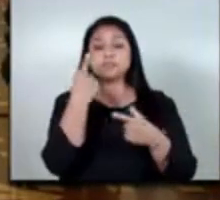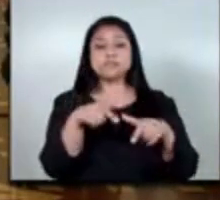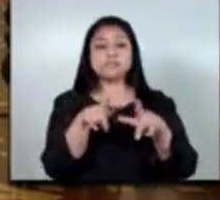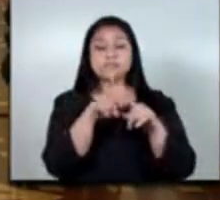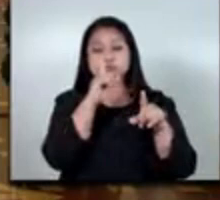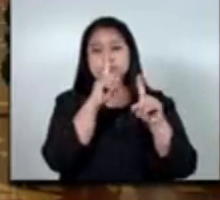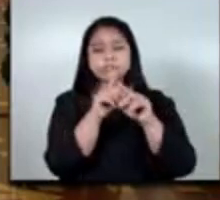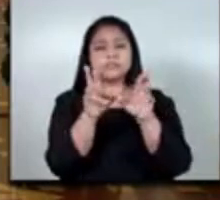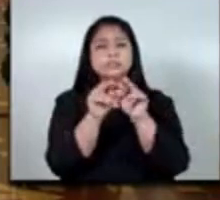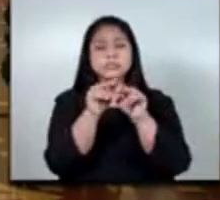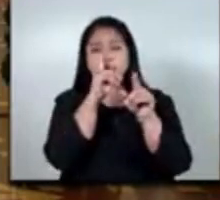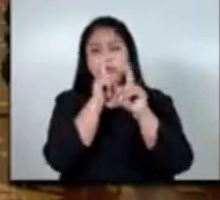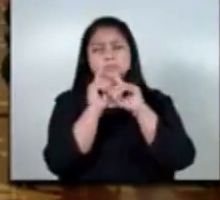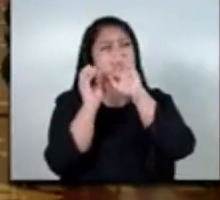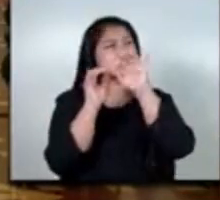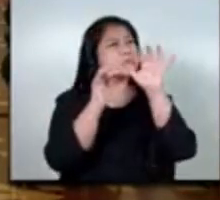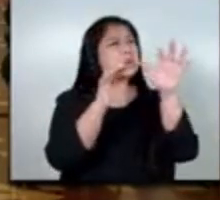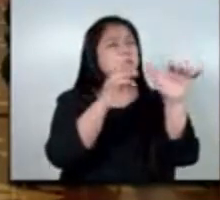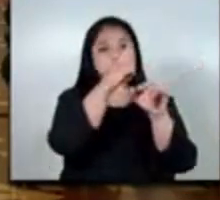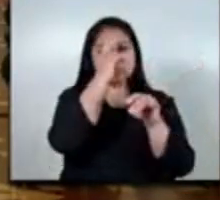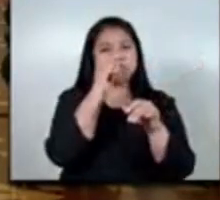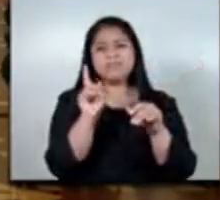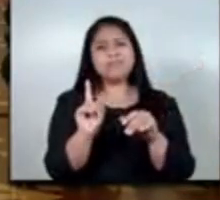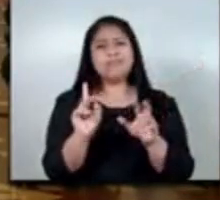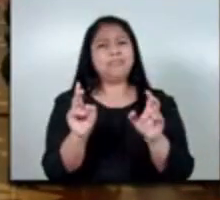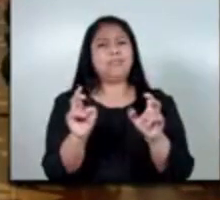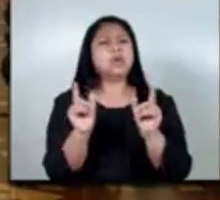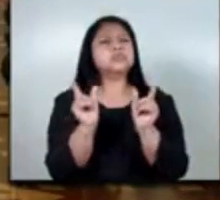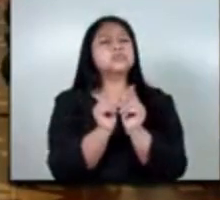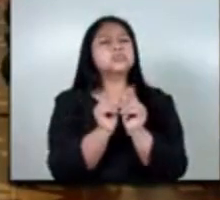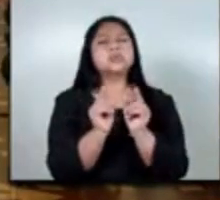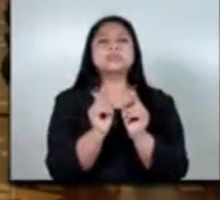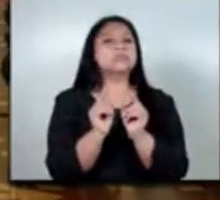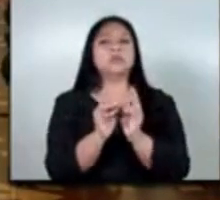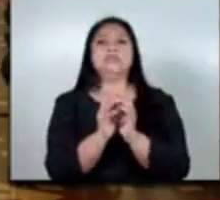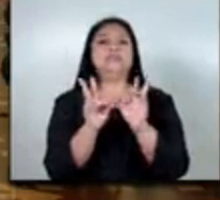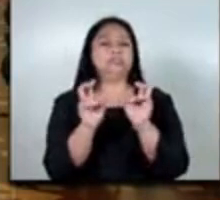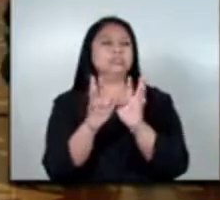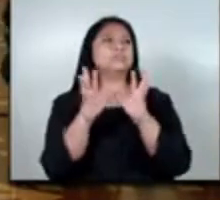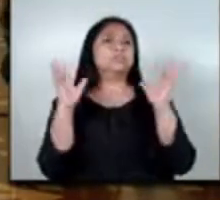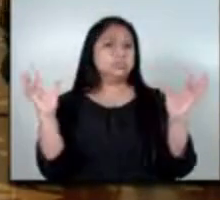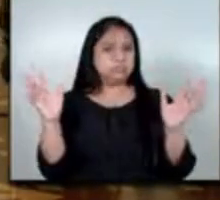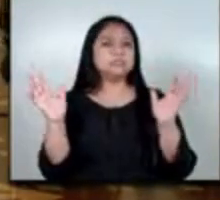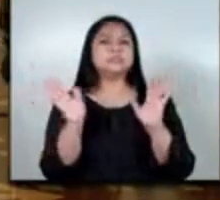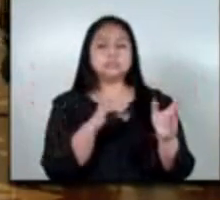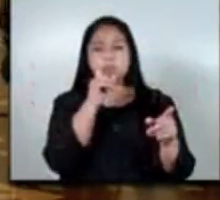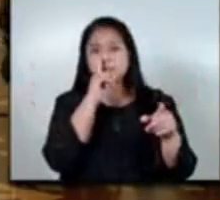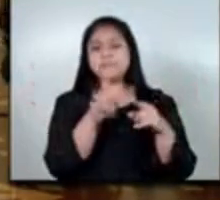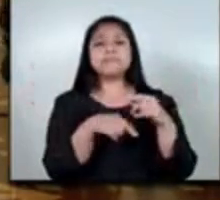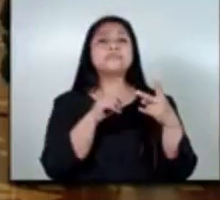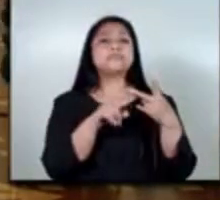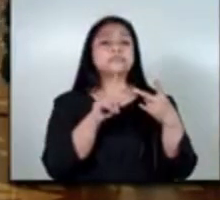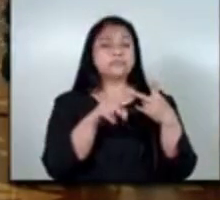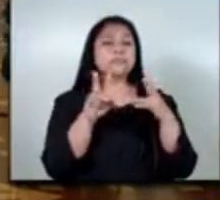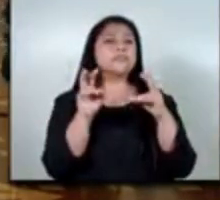porque la migración laboral es no es un tema menor es un tema de amplitud y en segundo orden por las cifras que